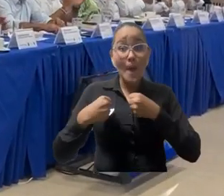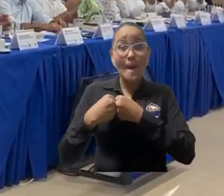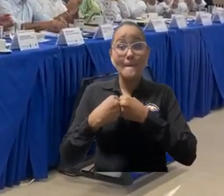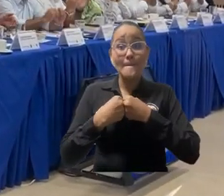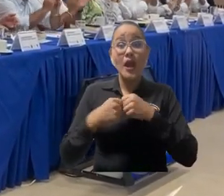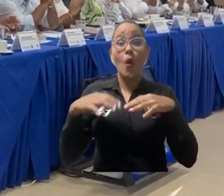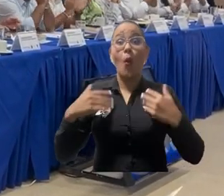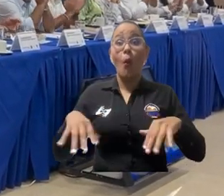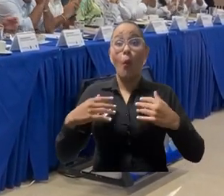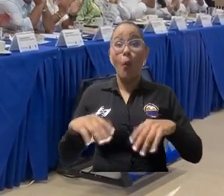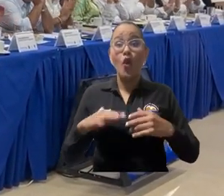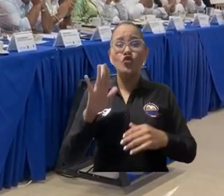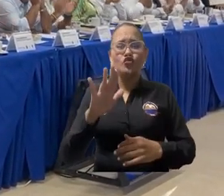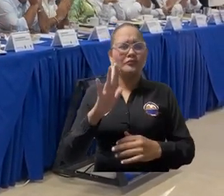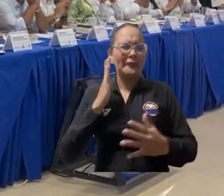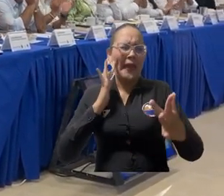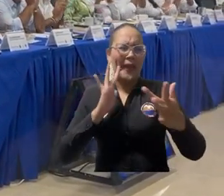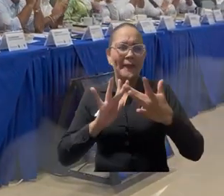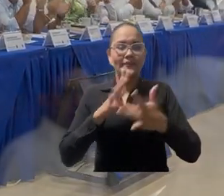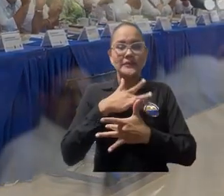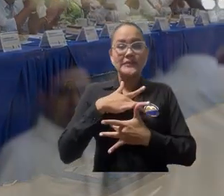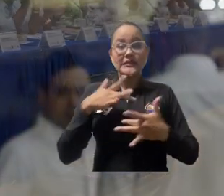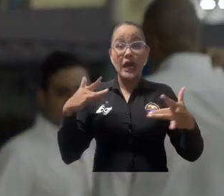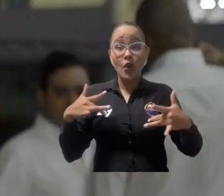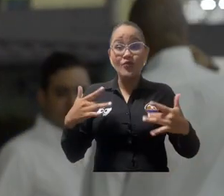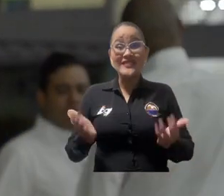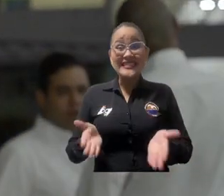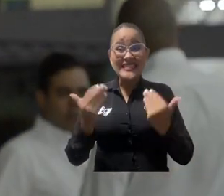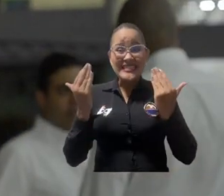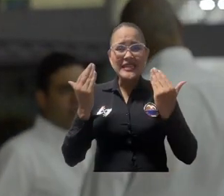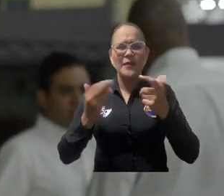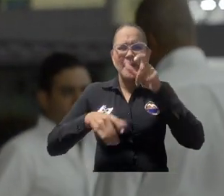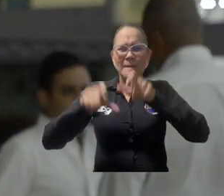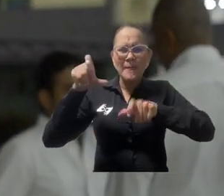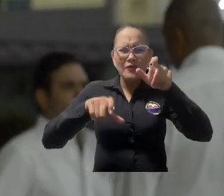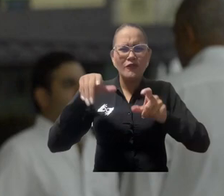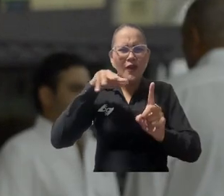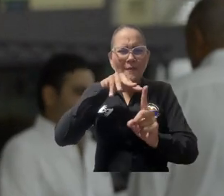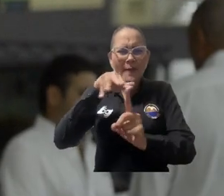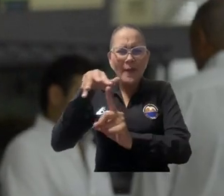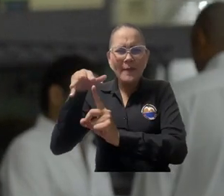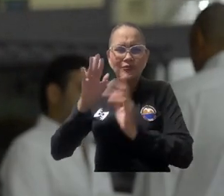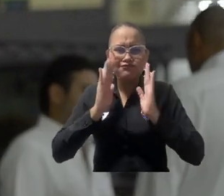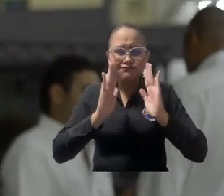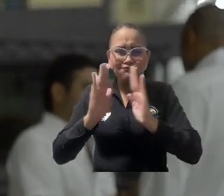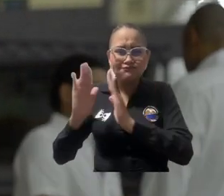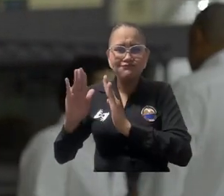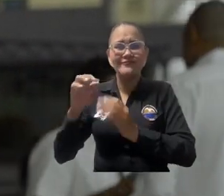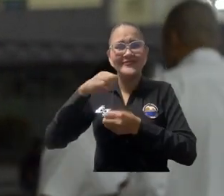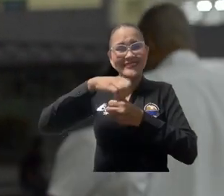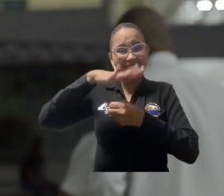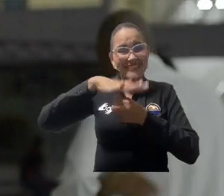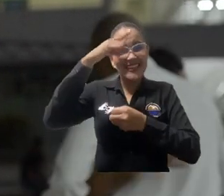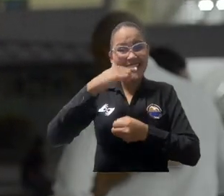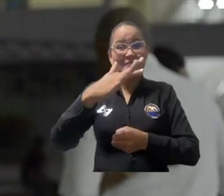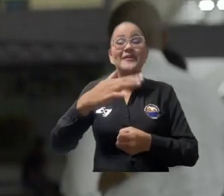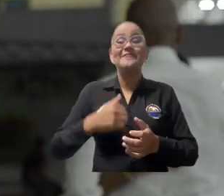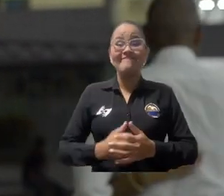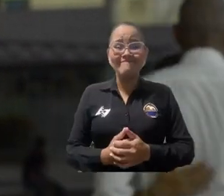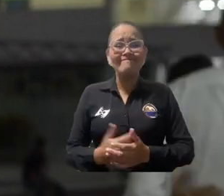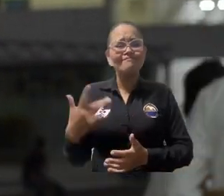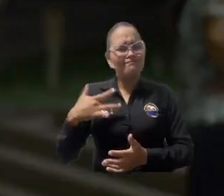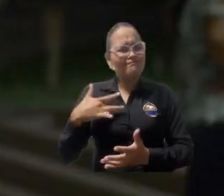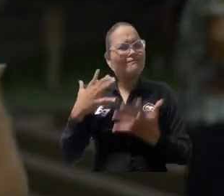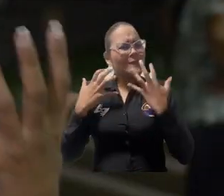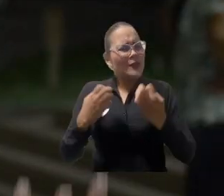Porque este convenio, desde el punto de vista solo de la salud, nos va a permitir llegar a más personas en el distrito de Santa Marta como